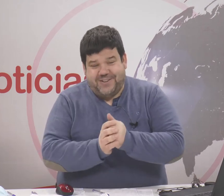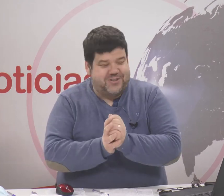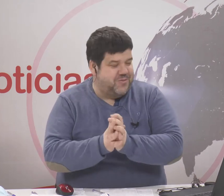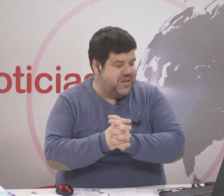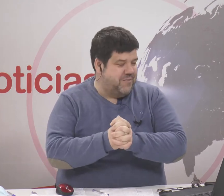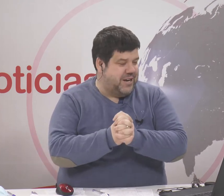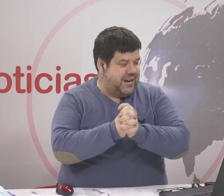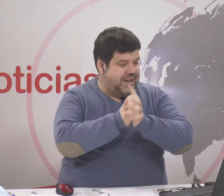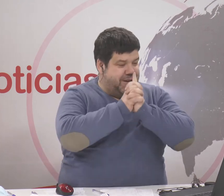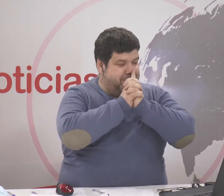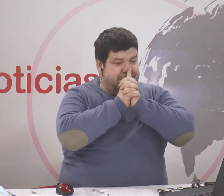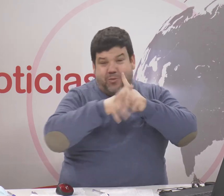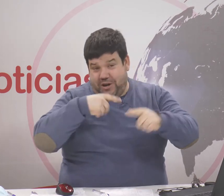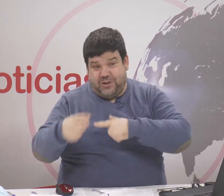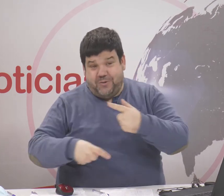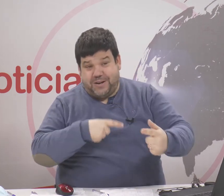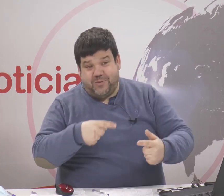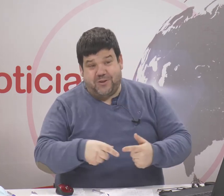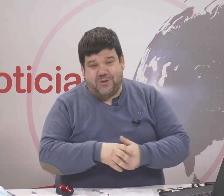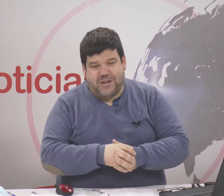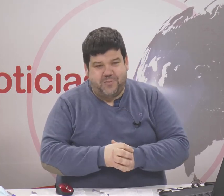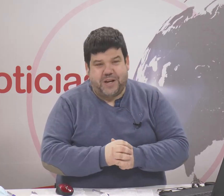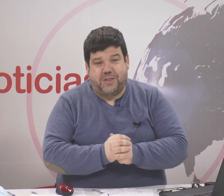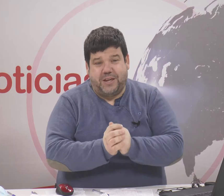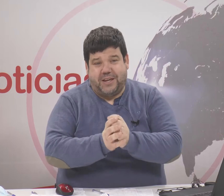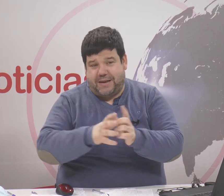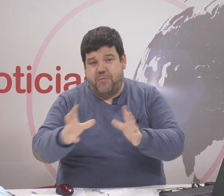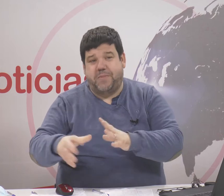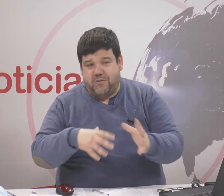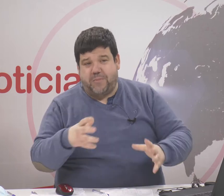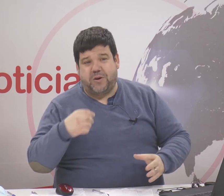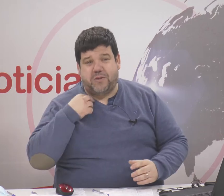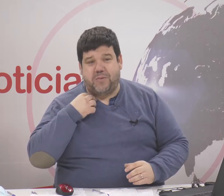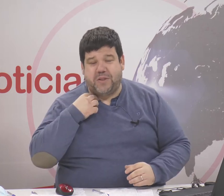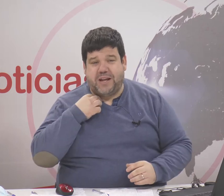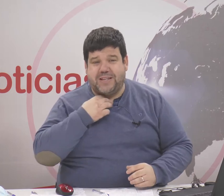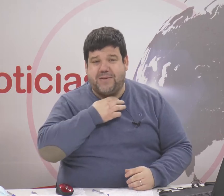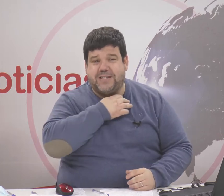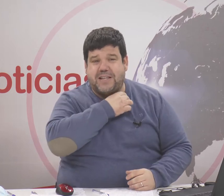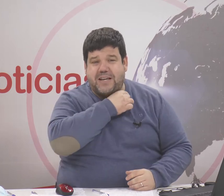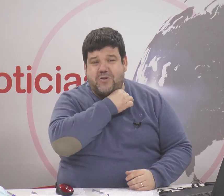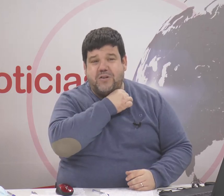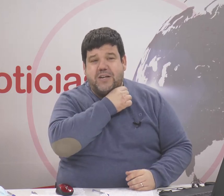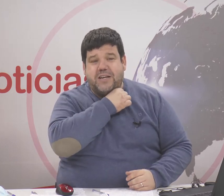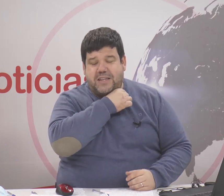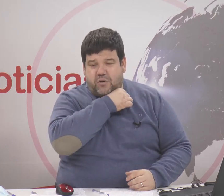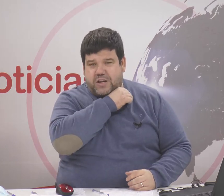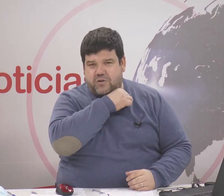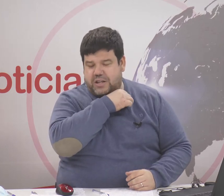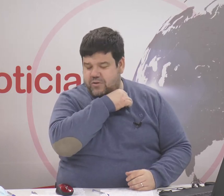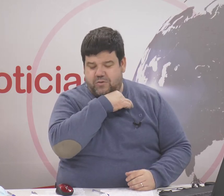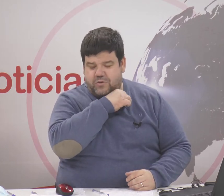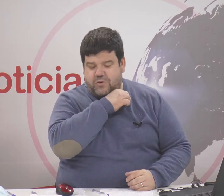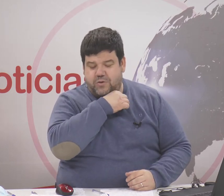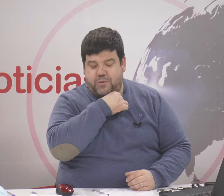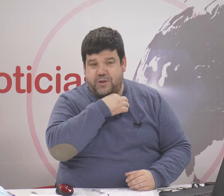no se lo pueden imaginar bien voy a continuar voy a continuar si os parece estamos preparando una programación especial de Semana Santa este año que ya os iré